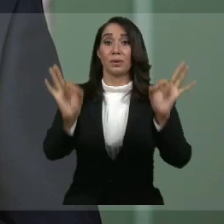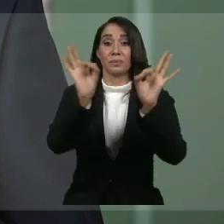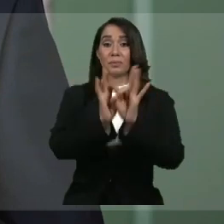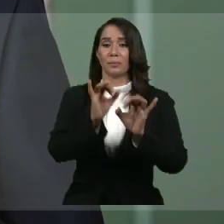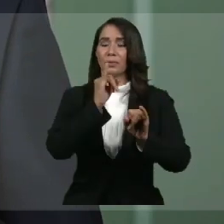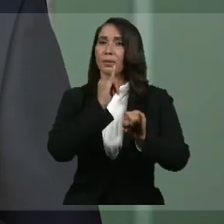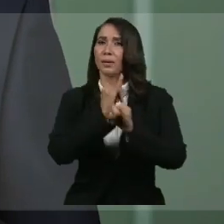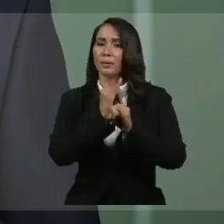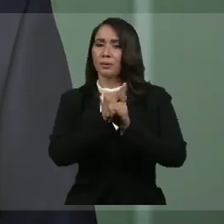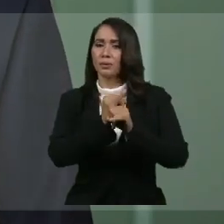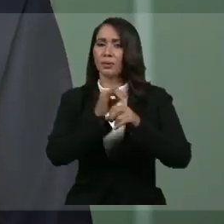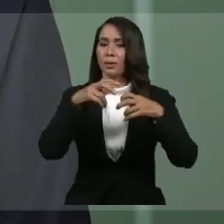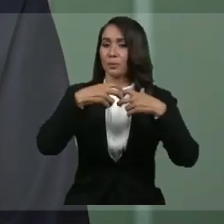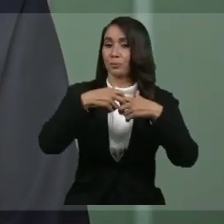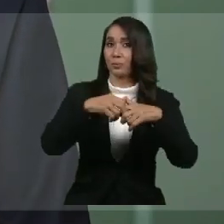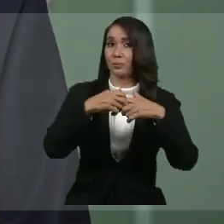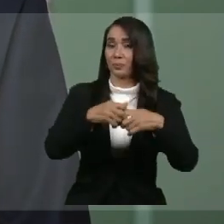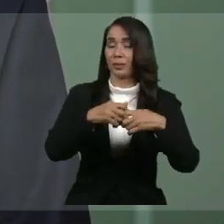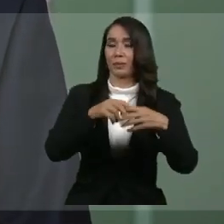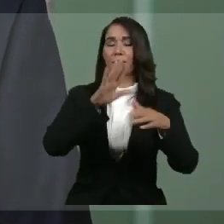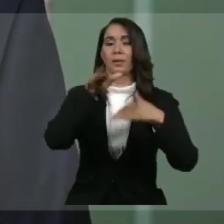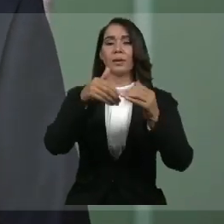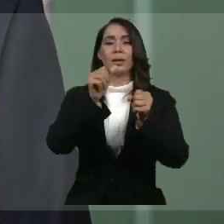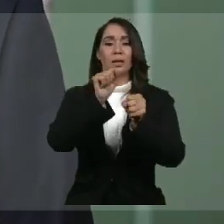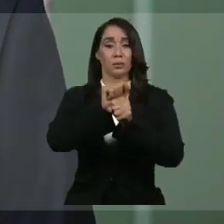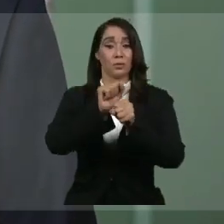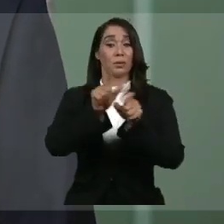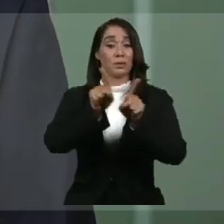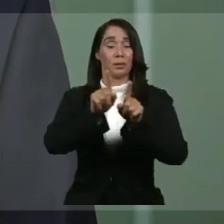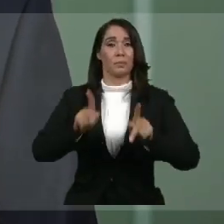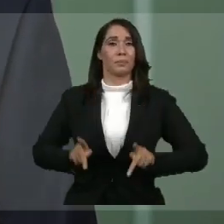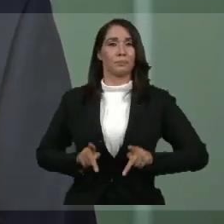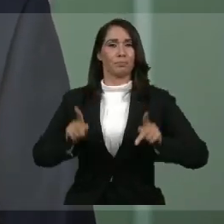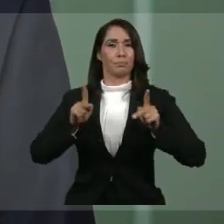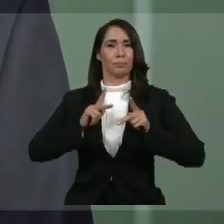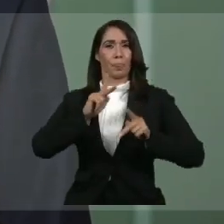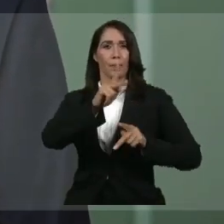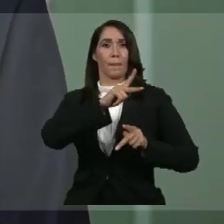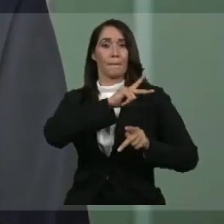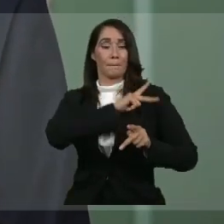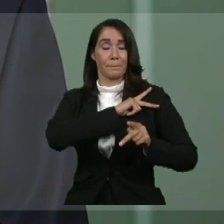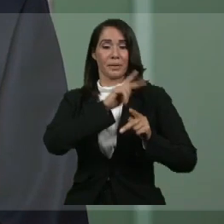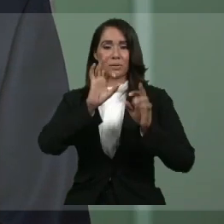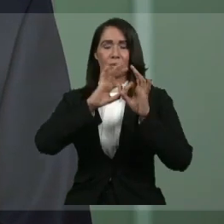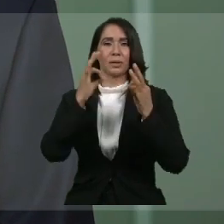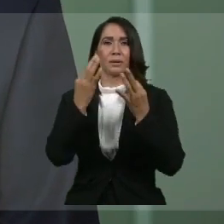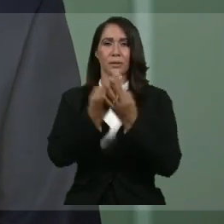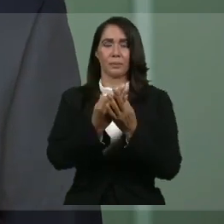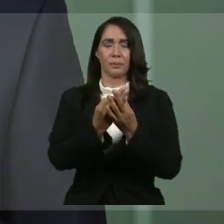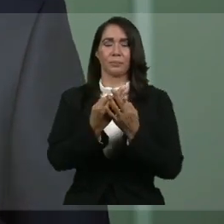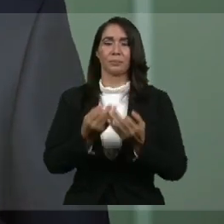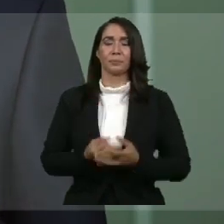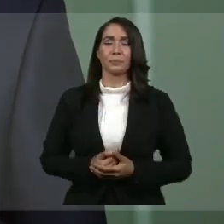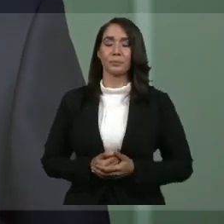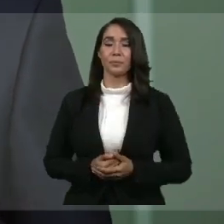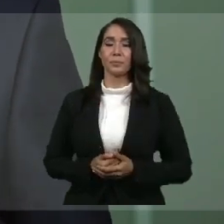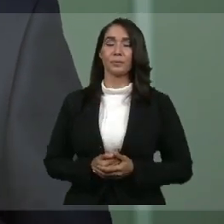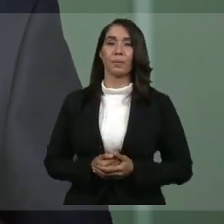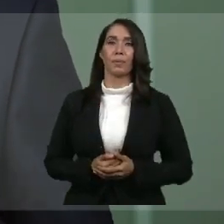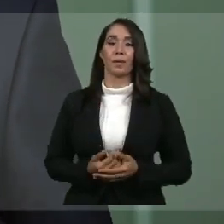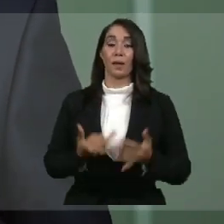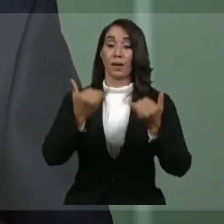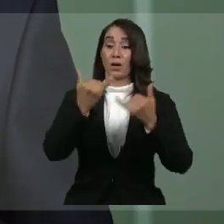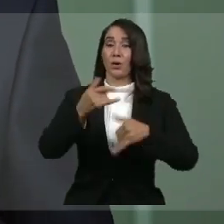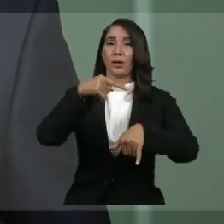de nuestras empresas y también de nuestra vida personal y familiar. Vivimos en este momento